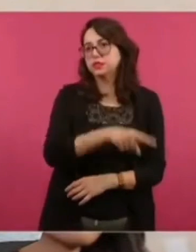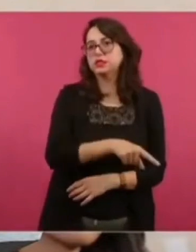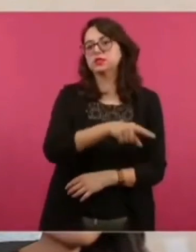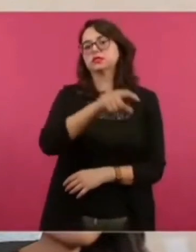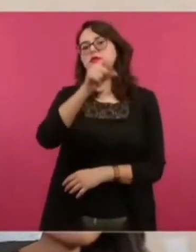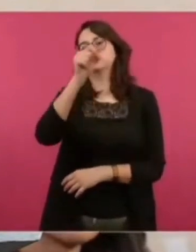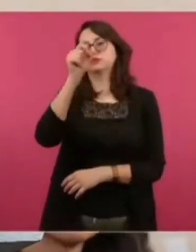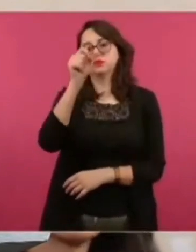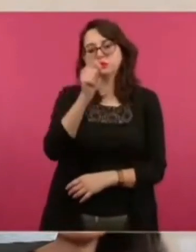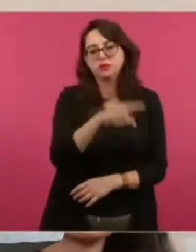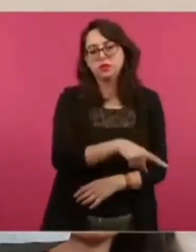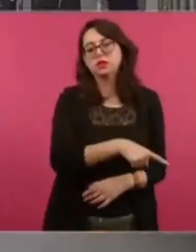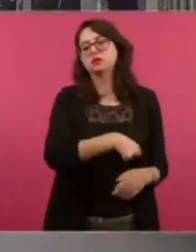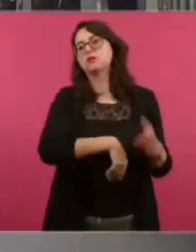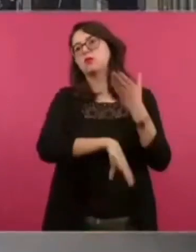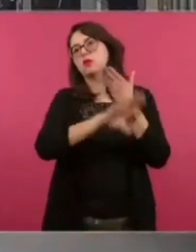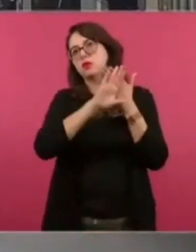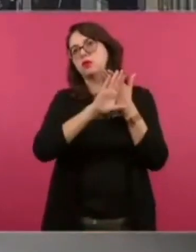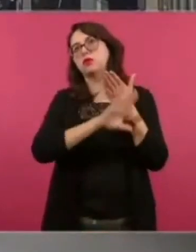puro